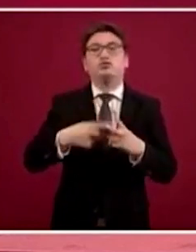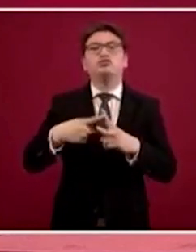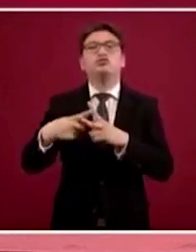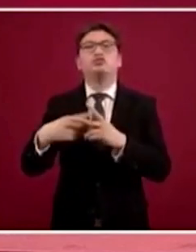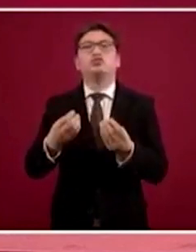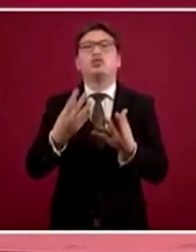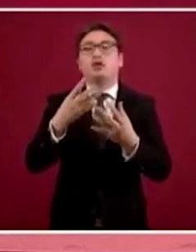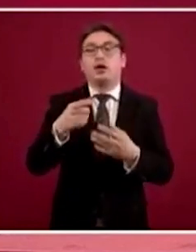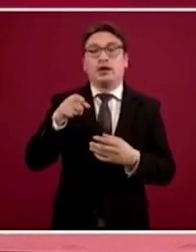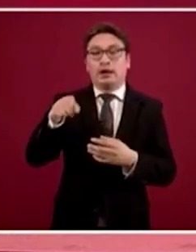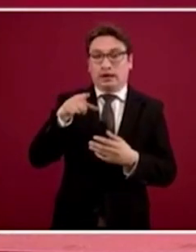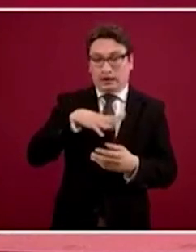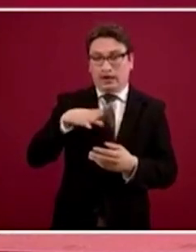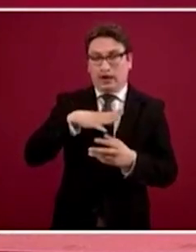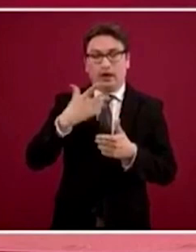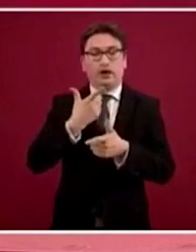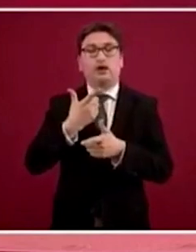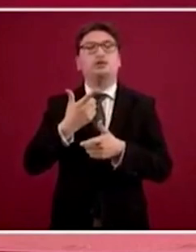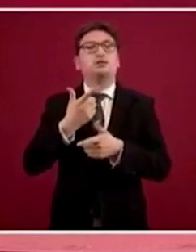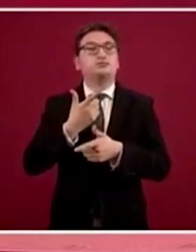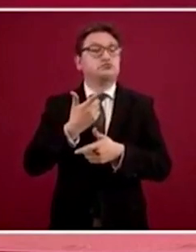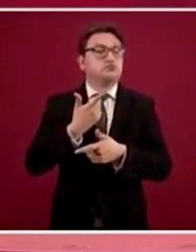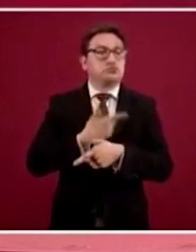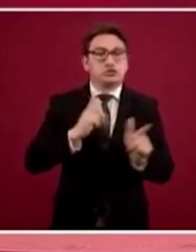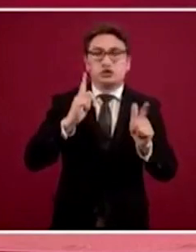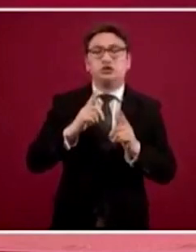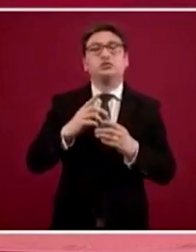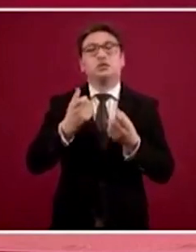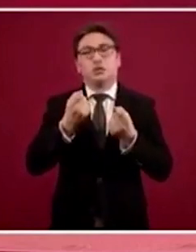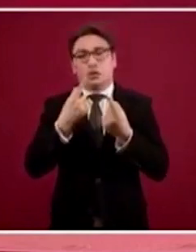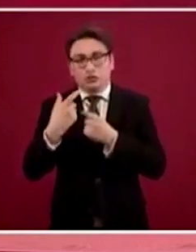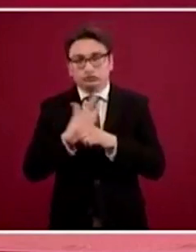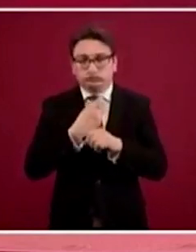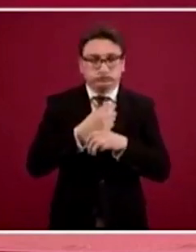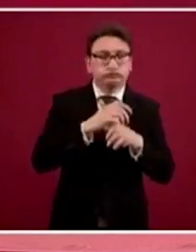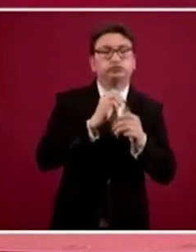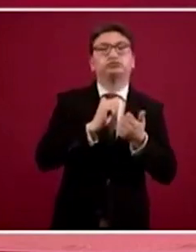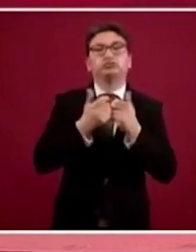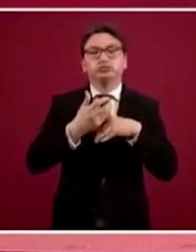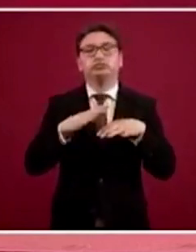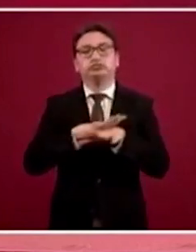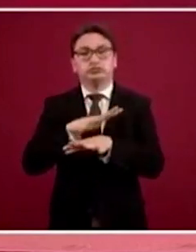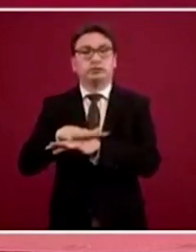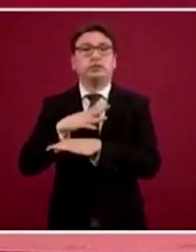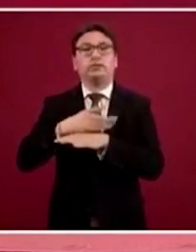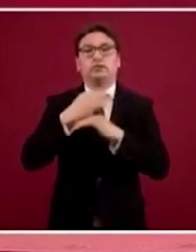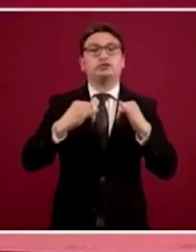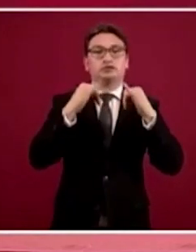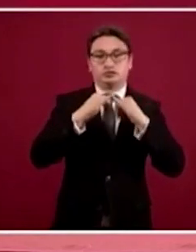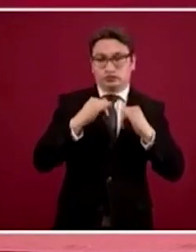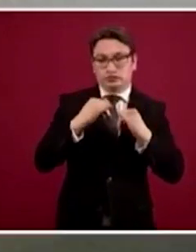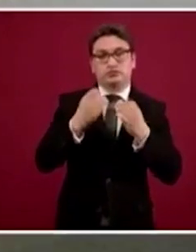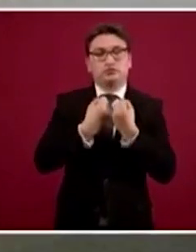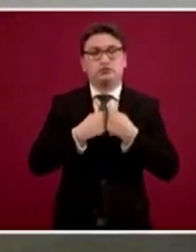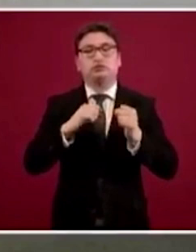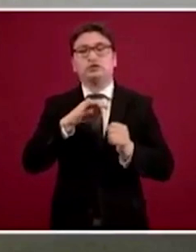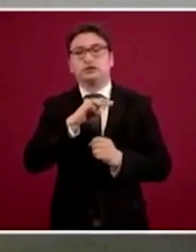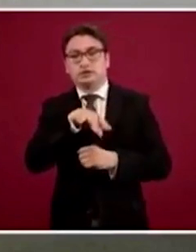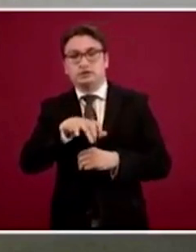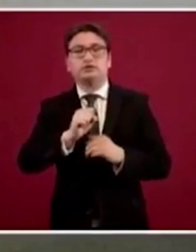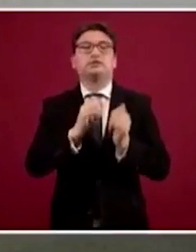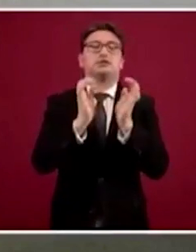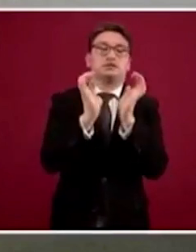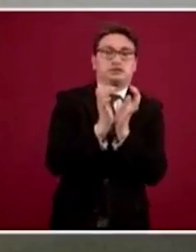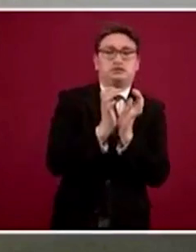encuentran disponibles y las que se van a reconvertir o se están reconvirtiendo por parte del Instituto Mexicano del Seguro Social, del